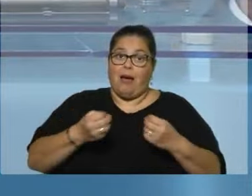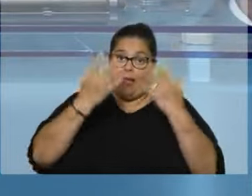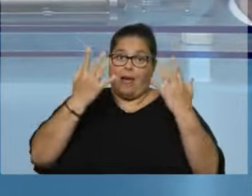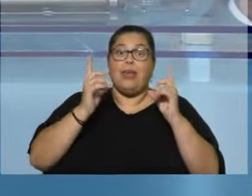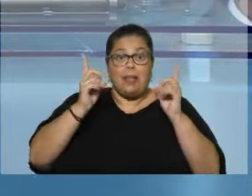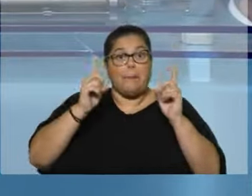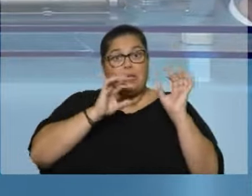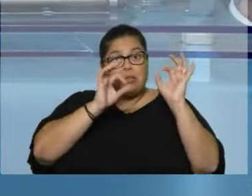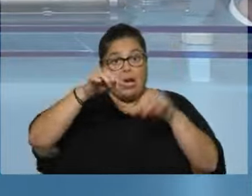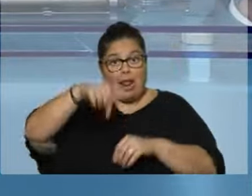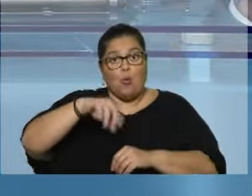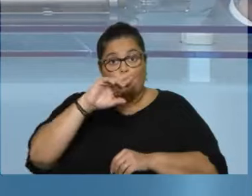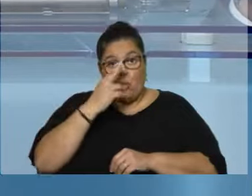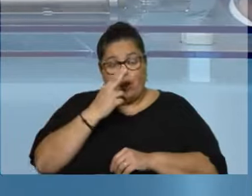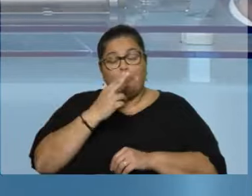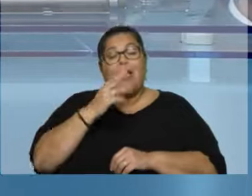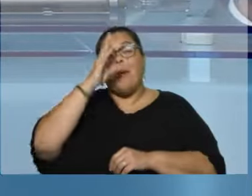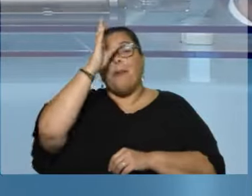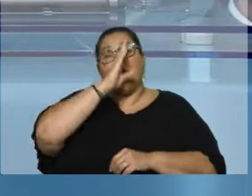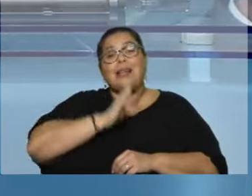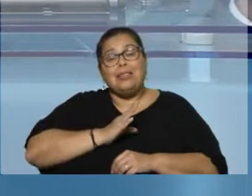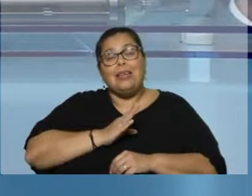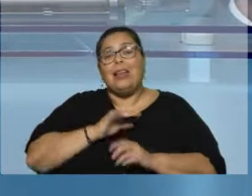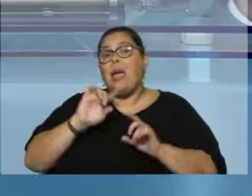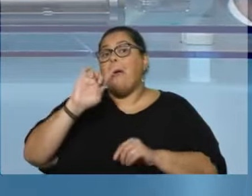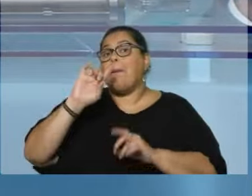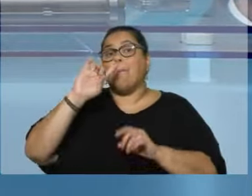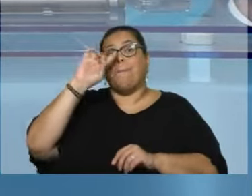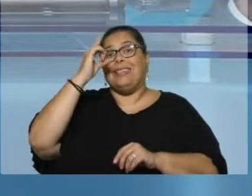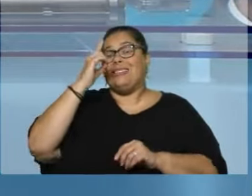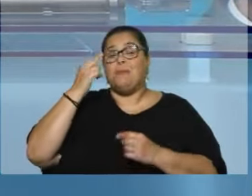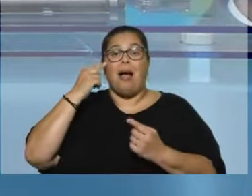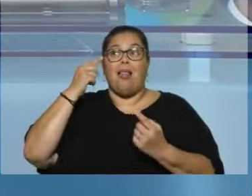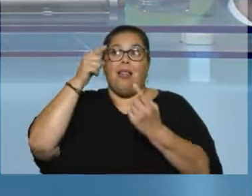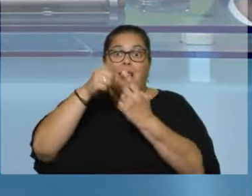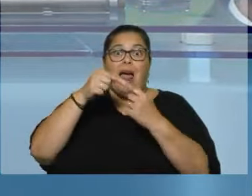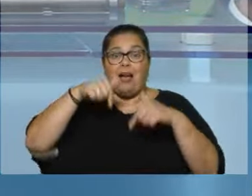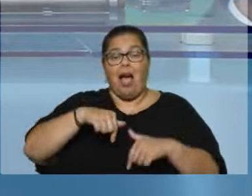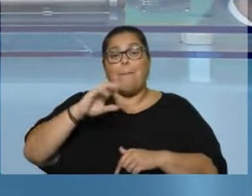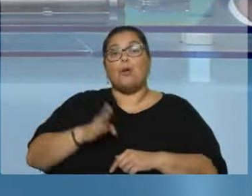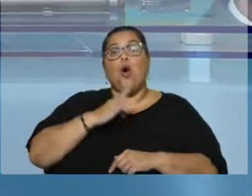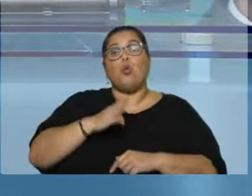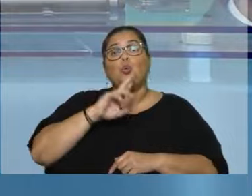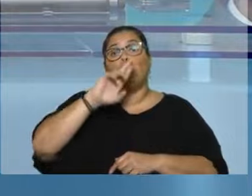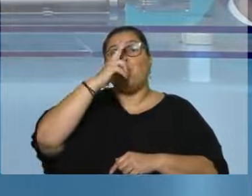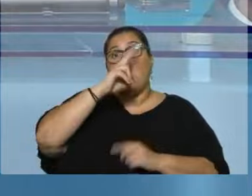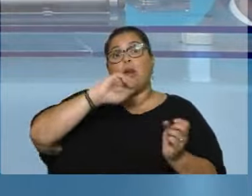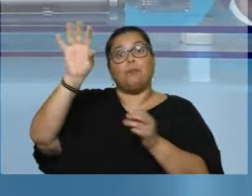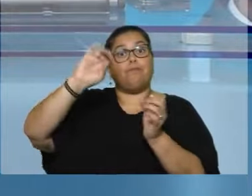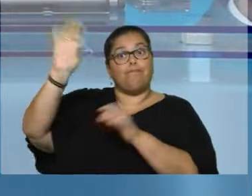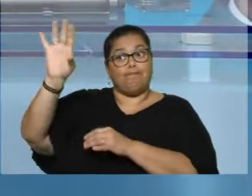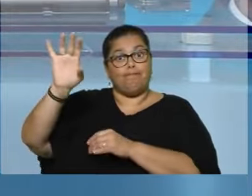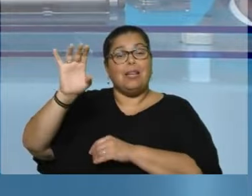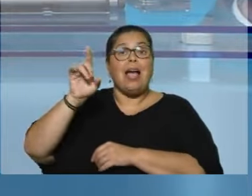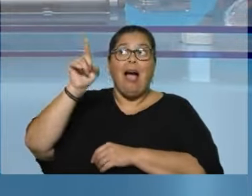exactamente. Y recordemos que Brasil es el destino principal para los bienes que exporta Uruguay. Por eso todo lo que pasa allá importa tanto